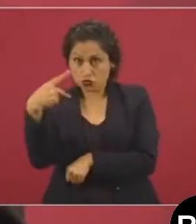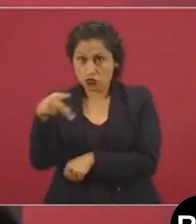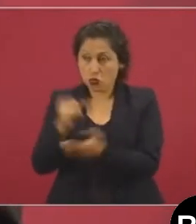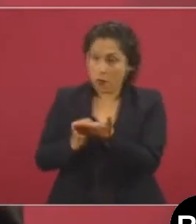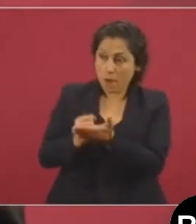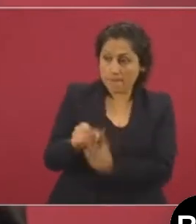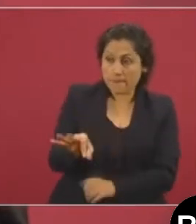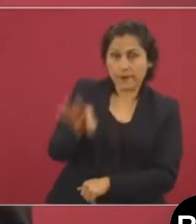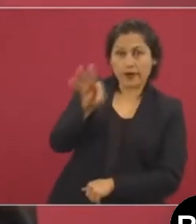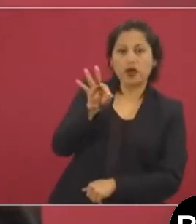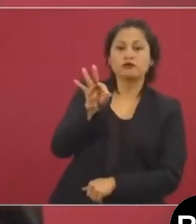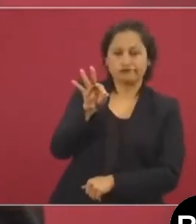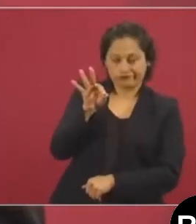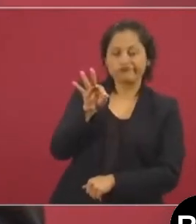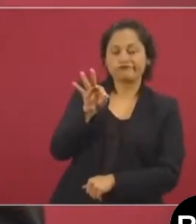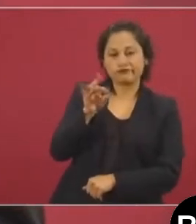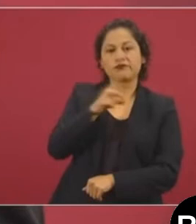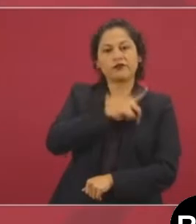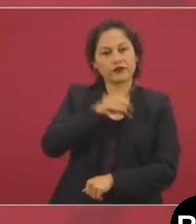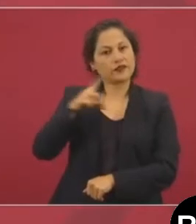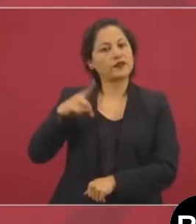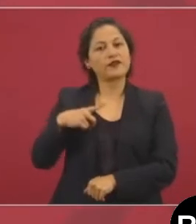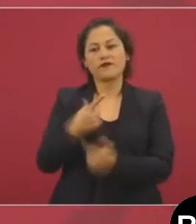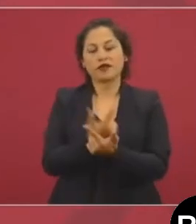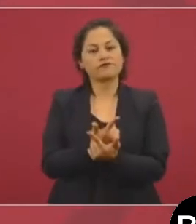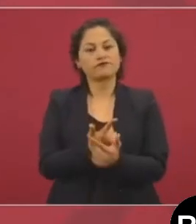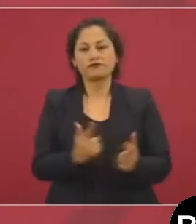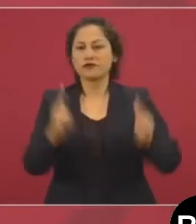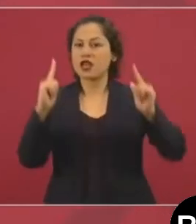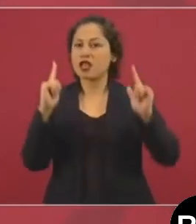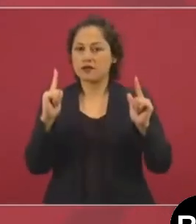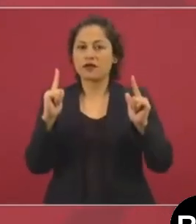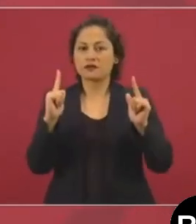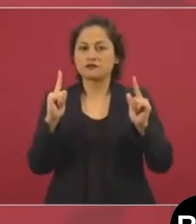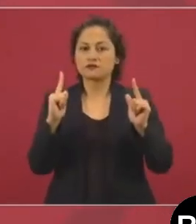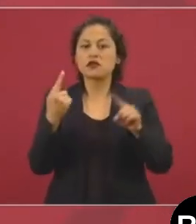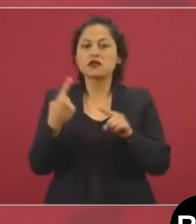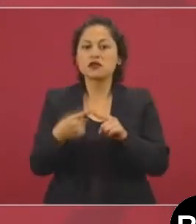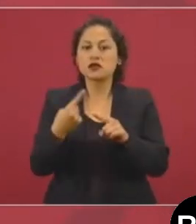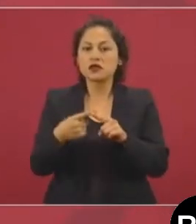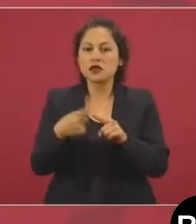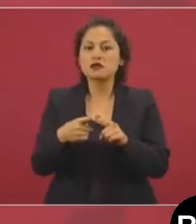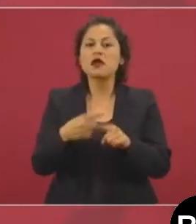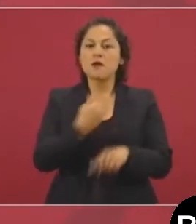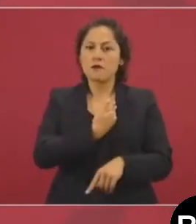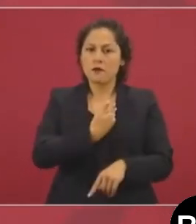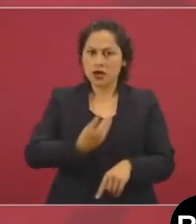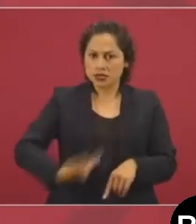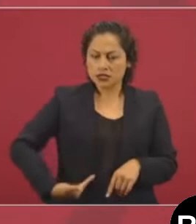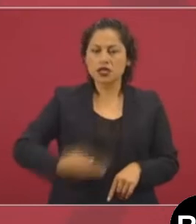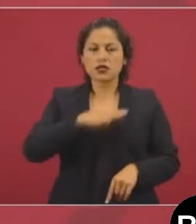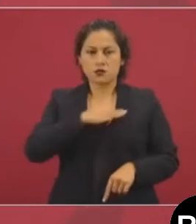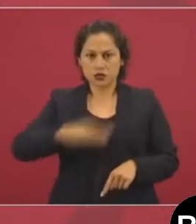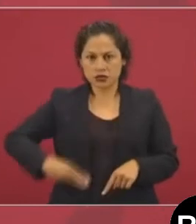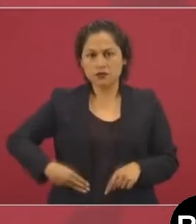libremente a los representantes, sean presidentes municipales, sean